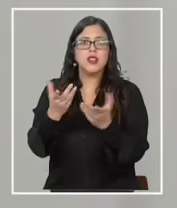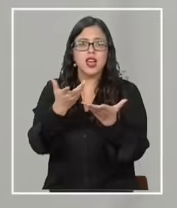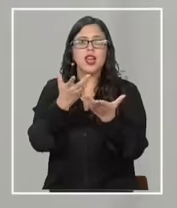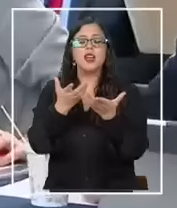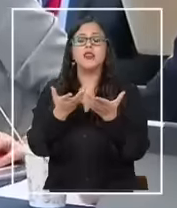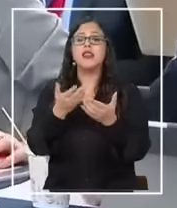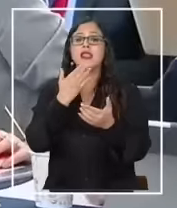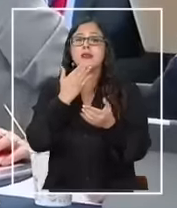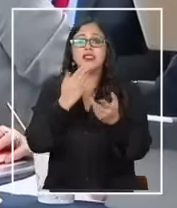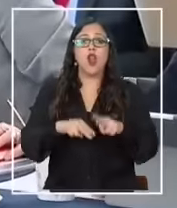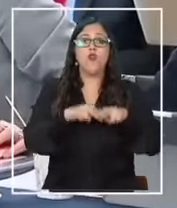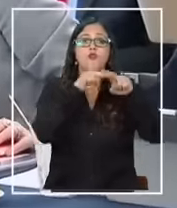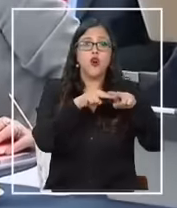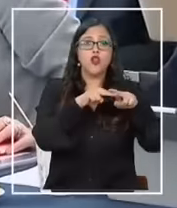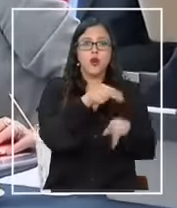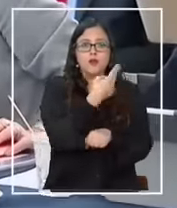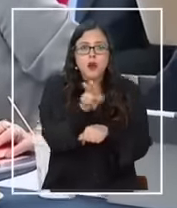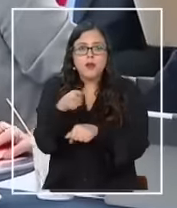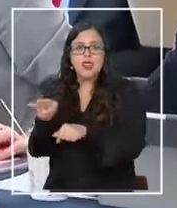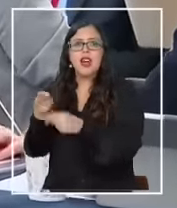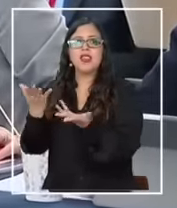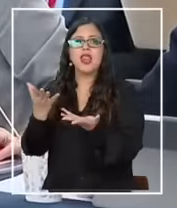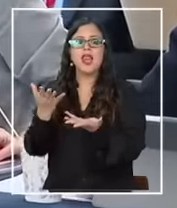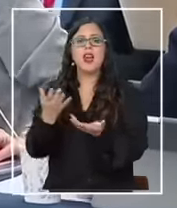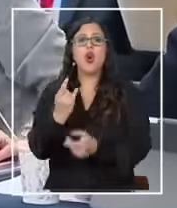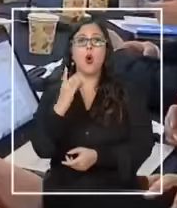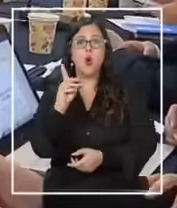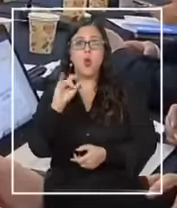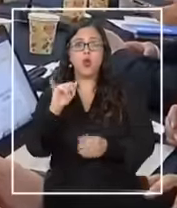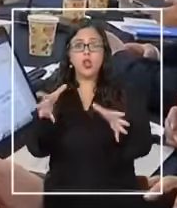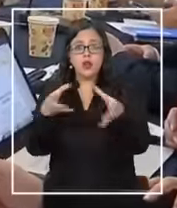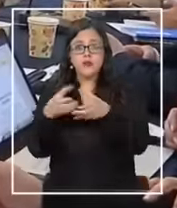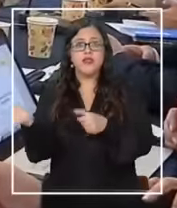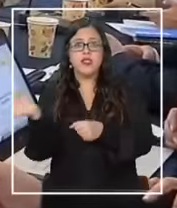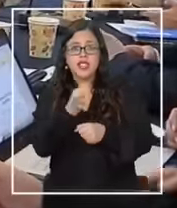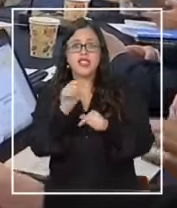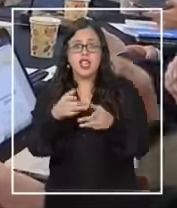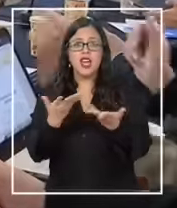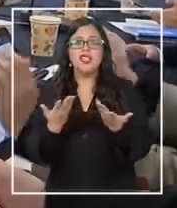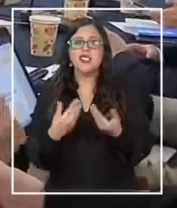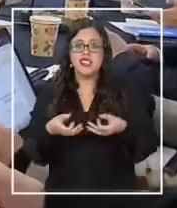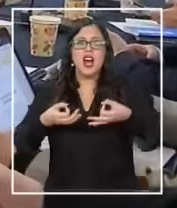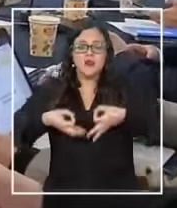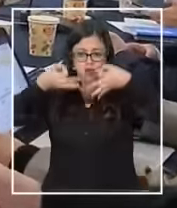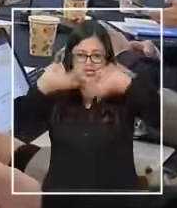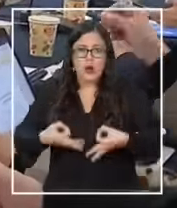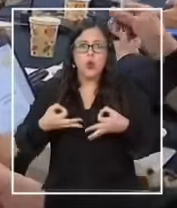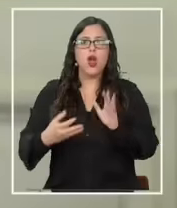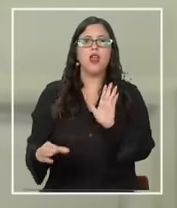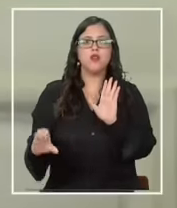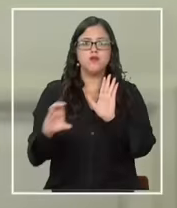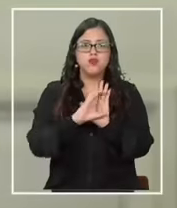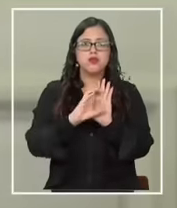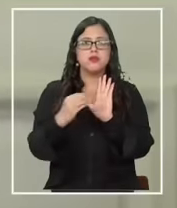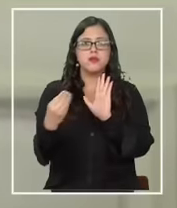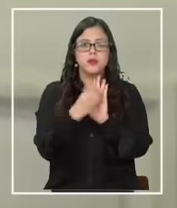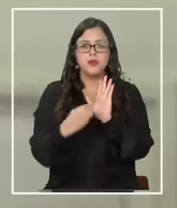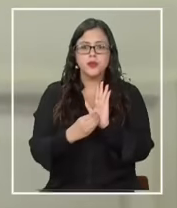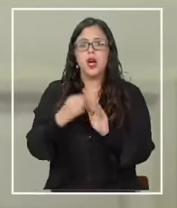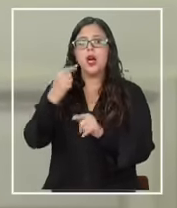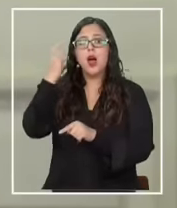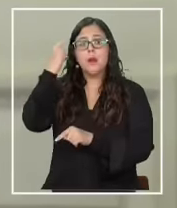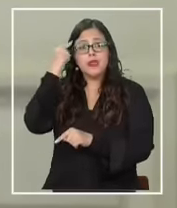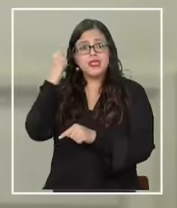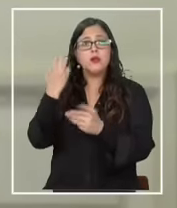propiedad de los fondos en particular, donde la UDI transparentó que buscará dejarlo garantizado en la Constitución. Creemos que es un retroceso